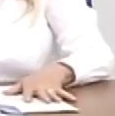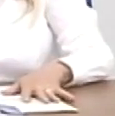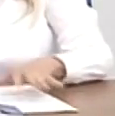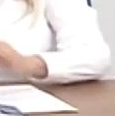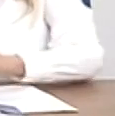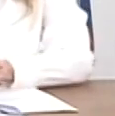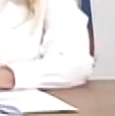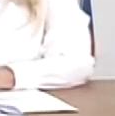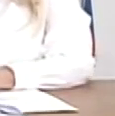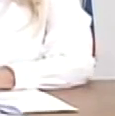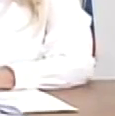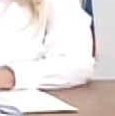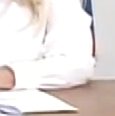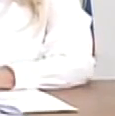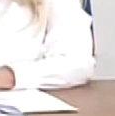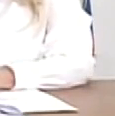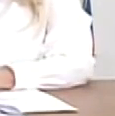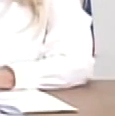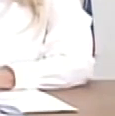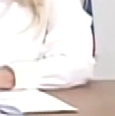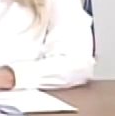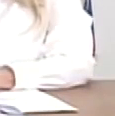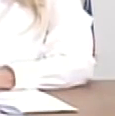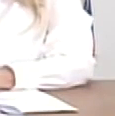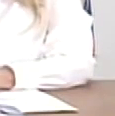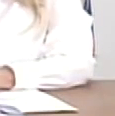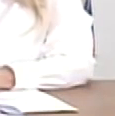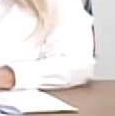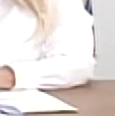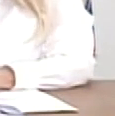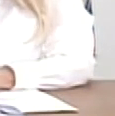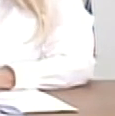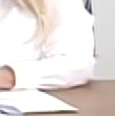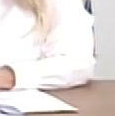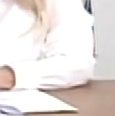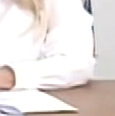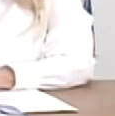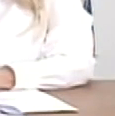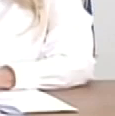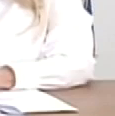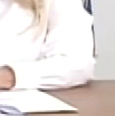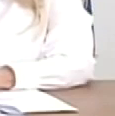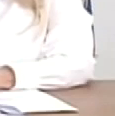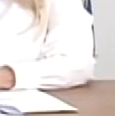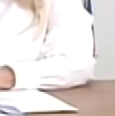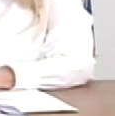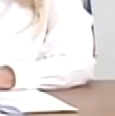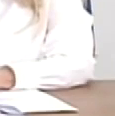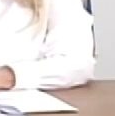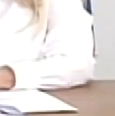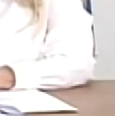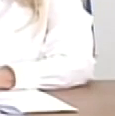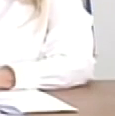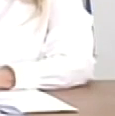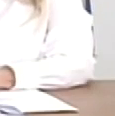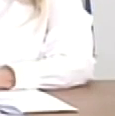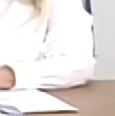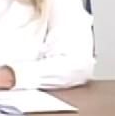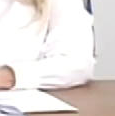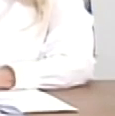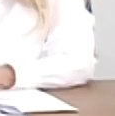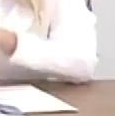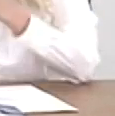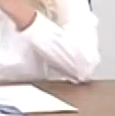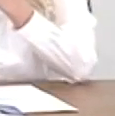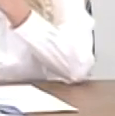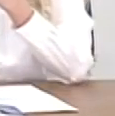importante, hay países que en un principio no asumían ni la